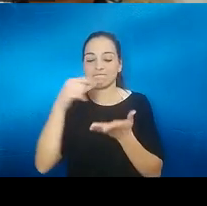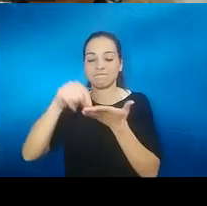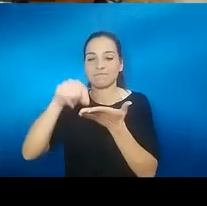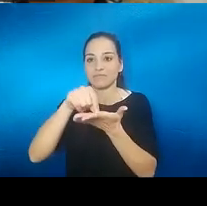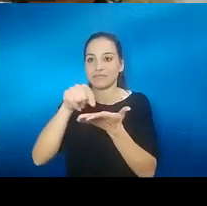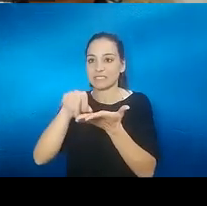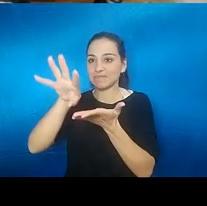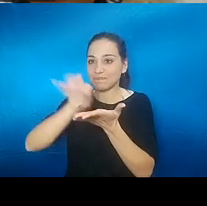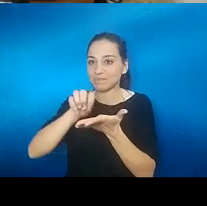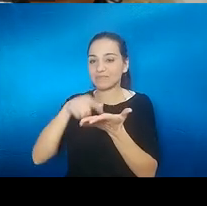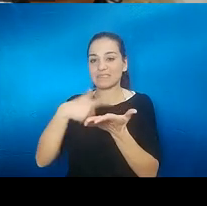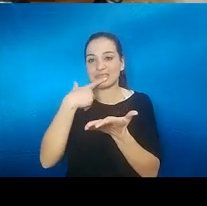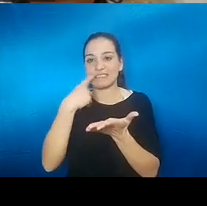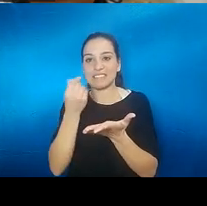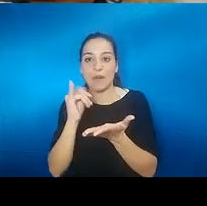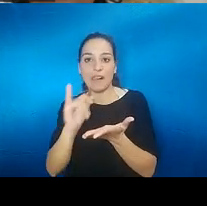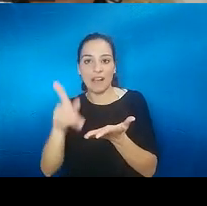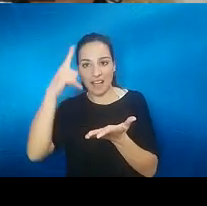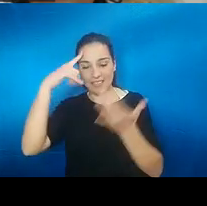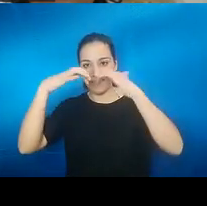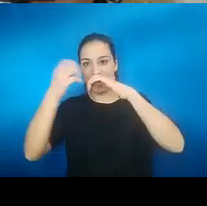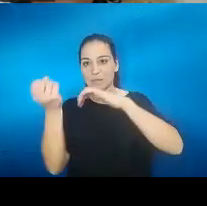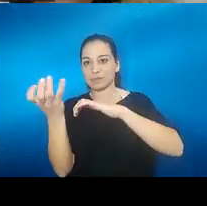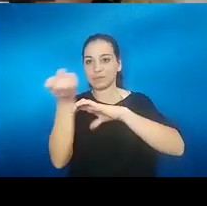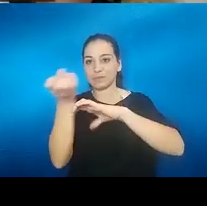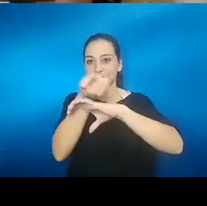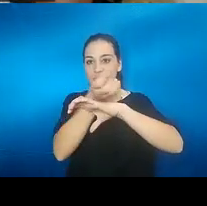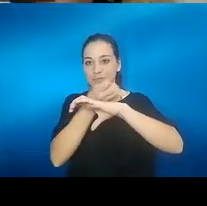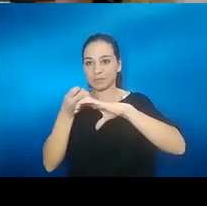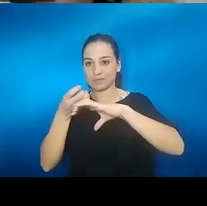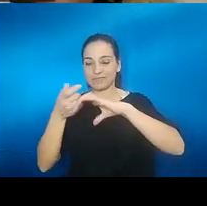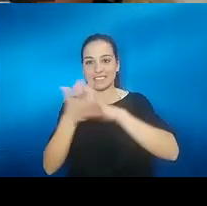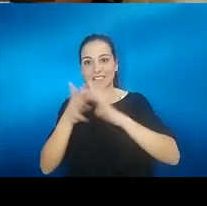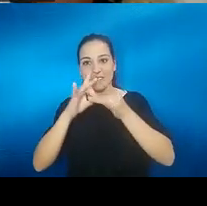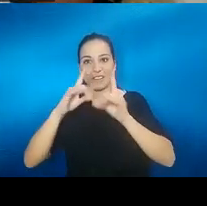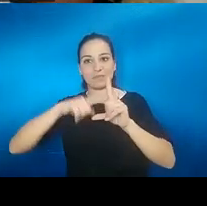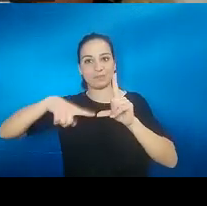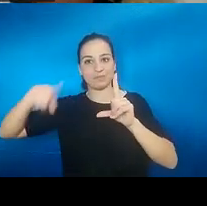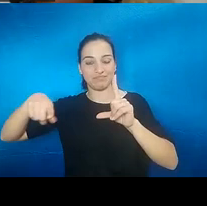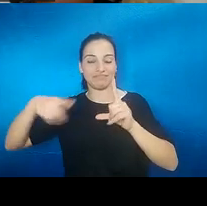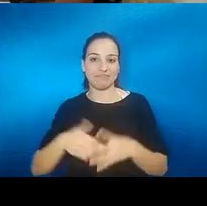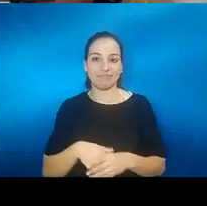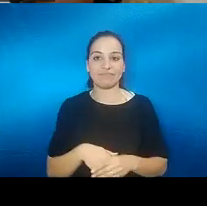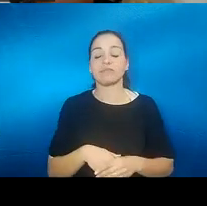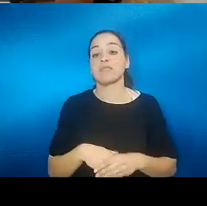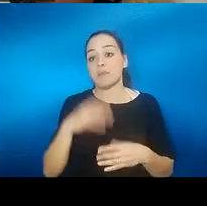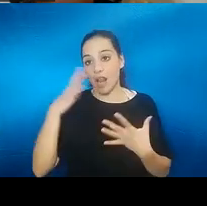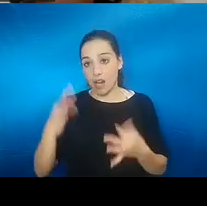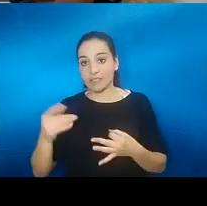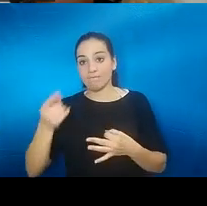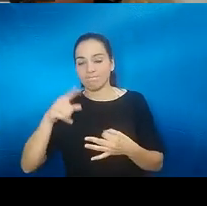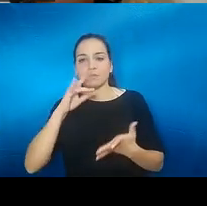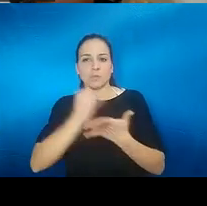bueno estaríamos un poco en la misma ¿sabes Carolina? al final estamos hablando de que tenemos pruebas para